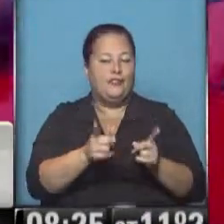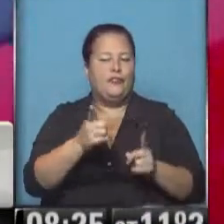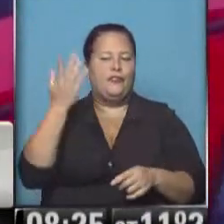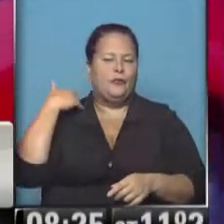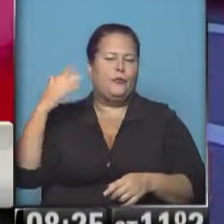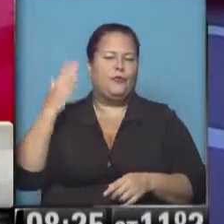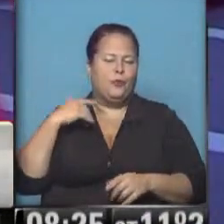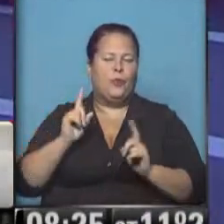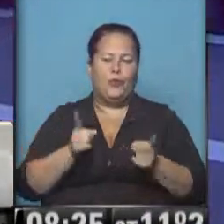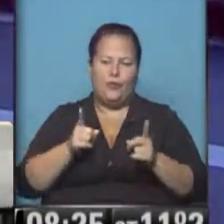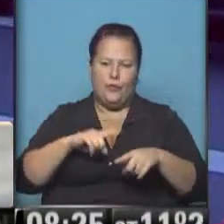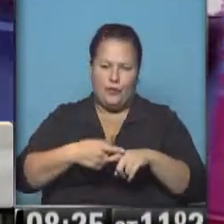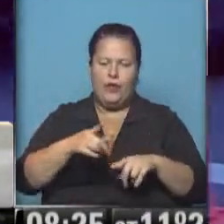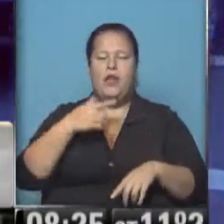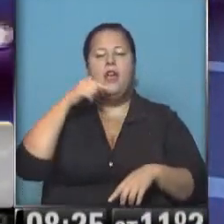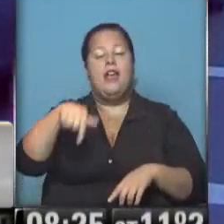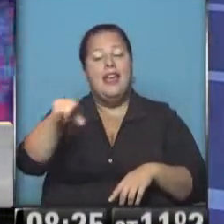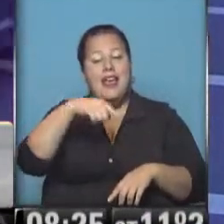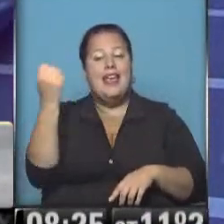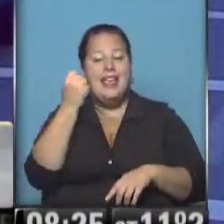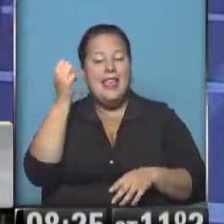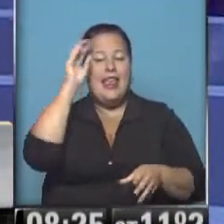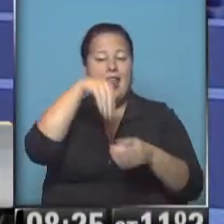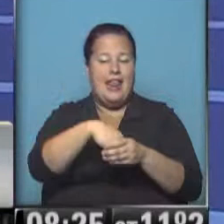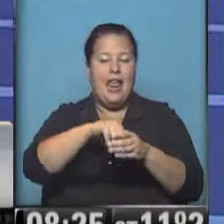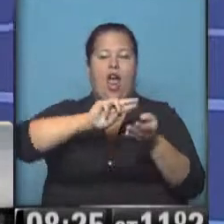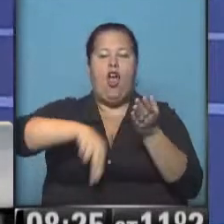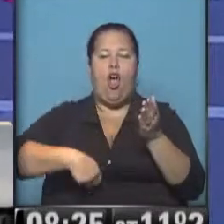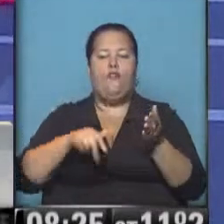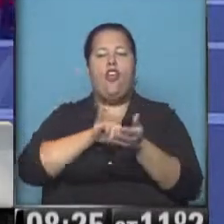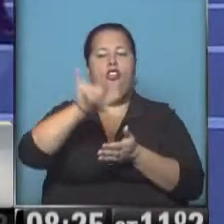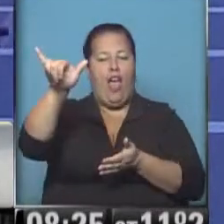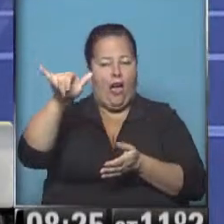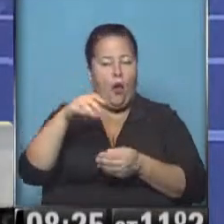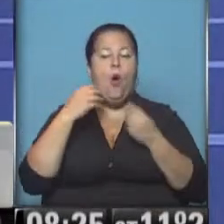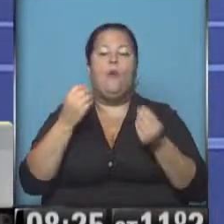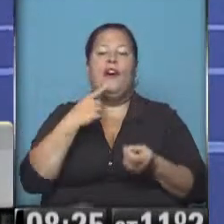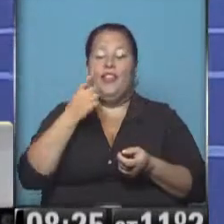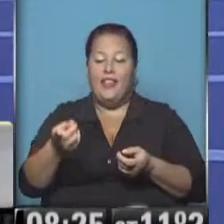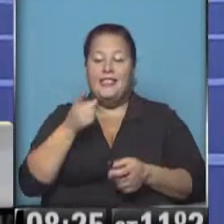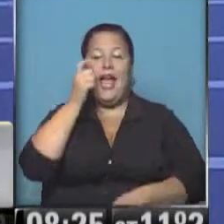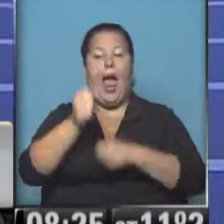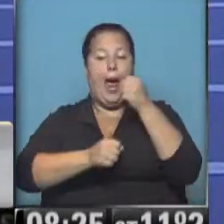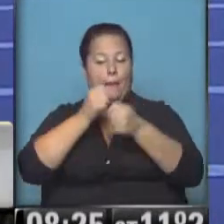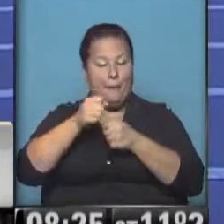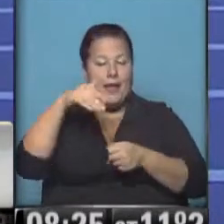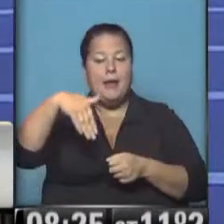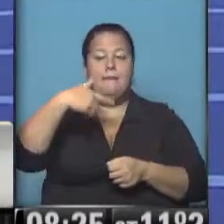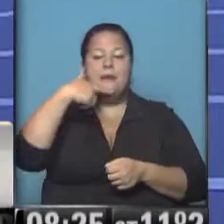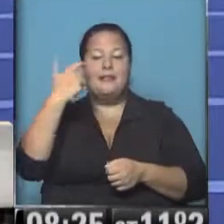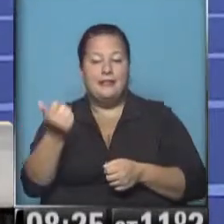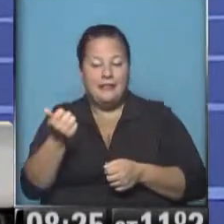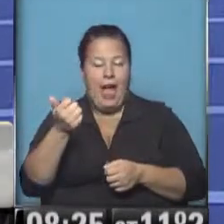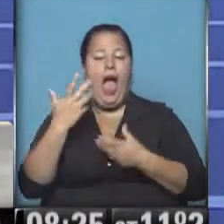desde hace tantísimo tiempo. Ellos quieren pertenecer al convenio aeronáutico, porque dicen que la empresa MSA